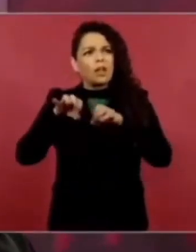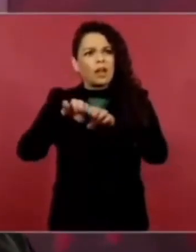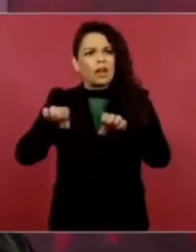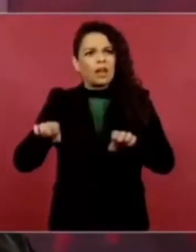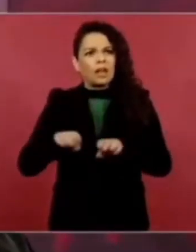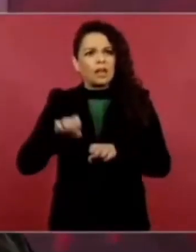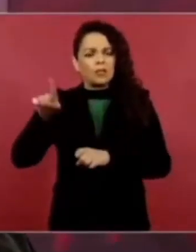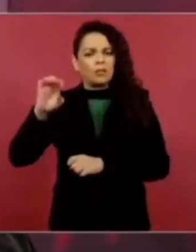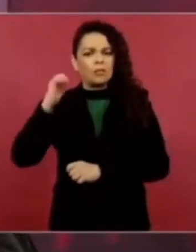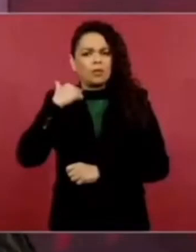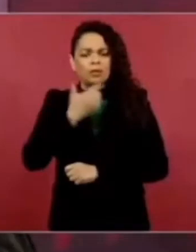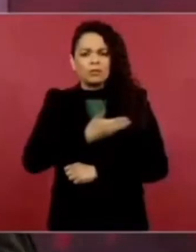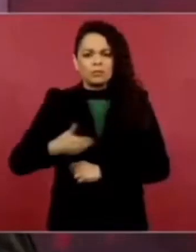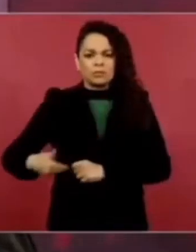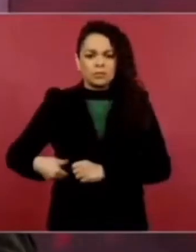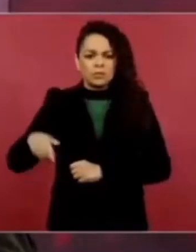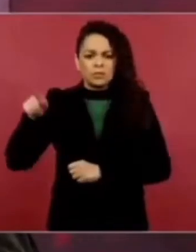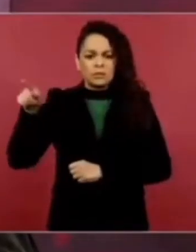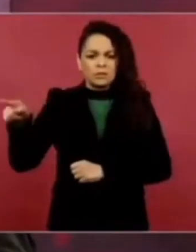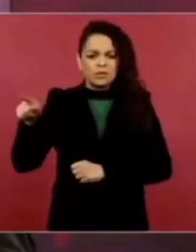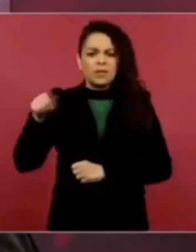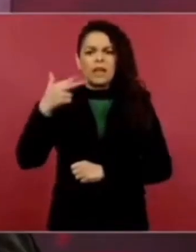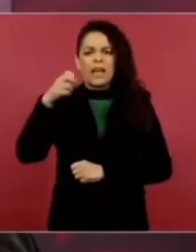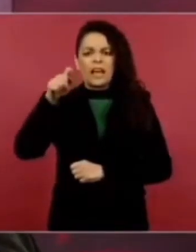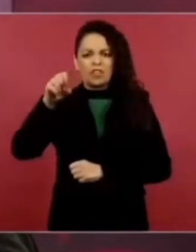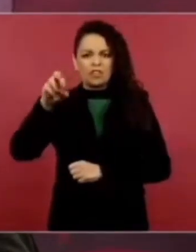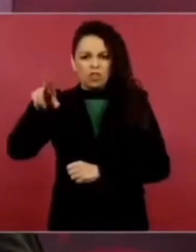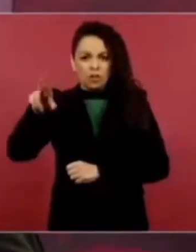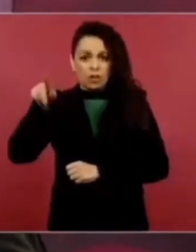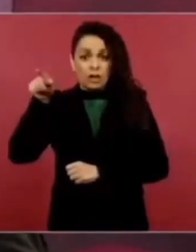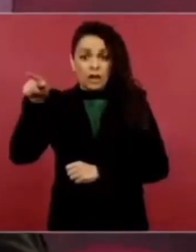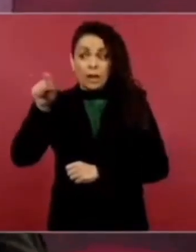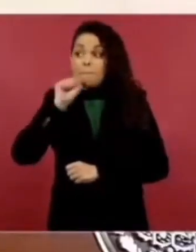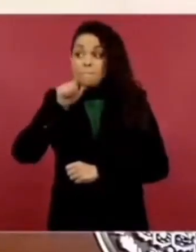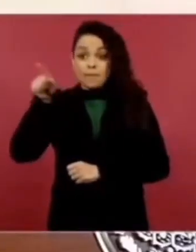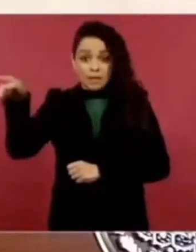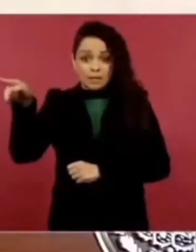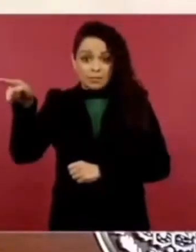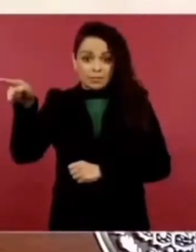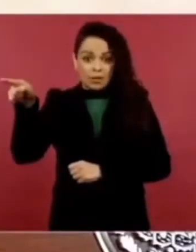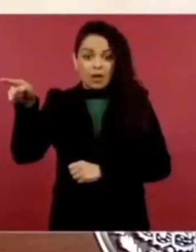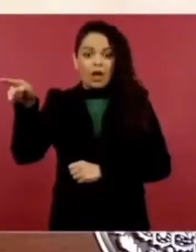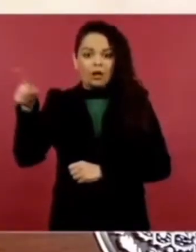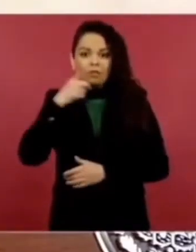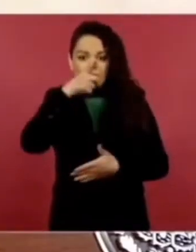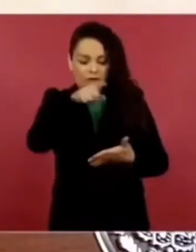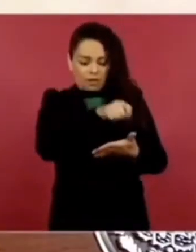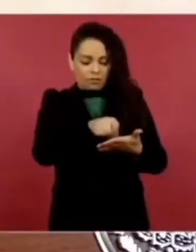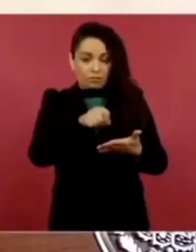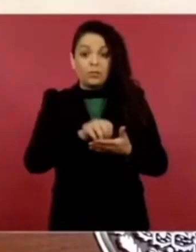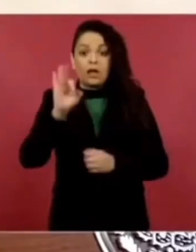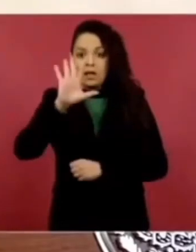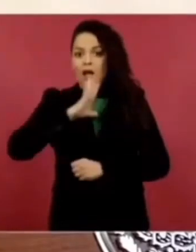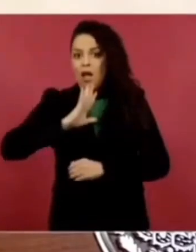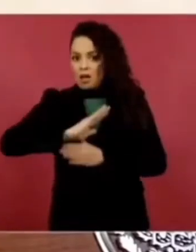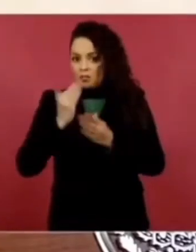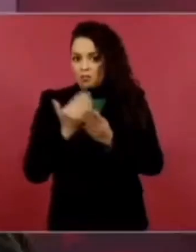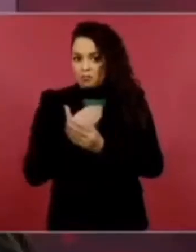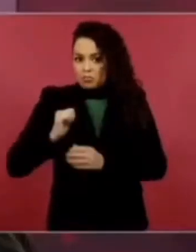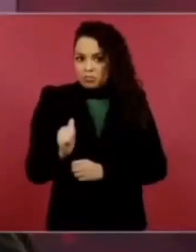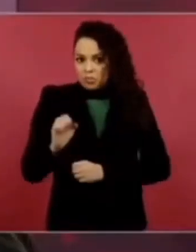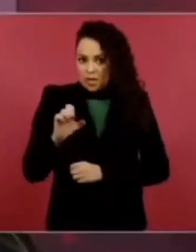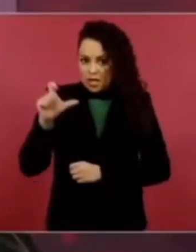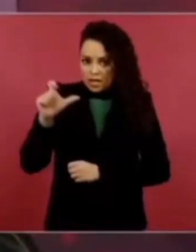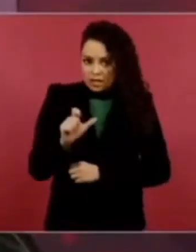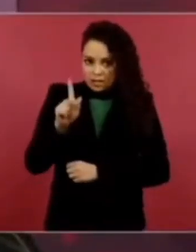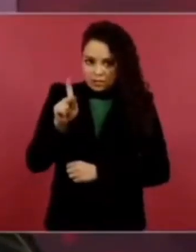De ahí, Héctor Aguilar Camín dice en ese libro, y es posible que esté en el expediente, de